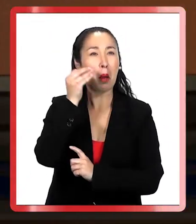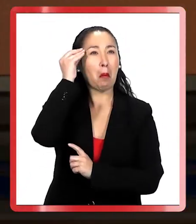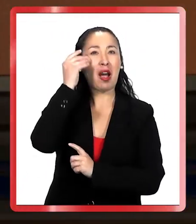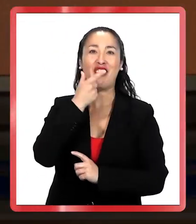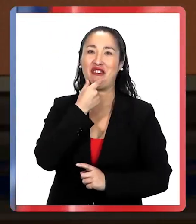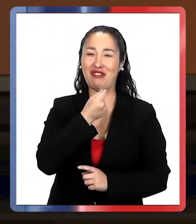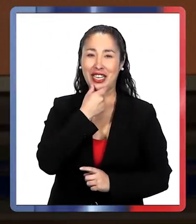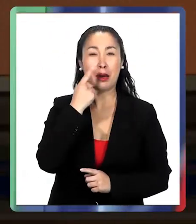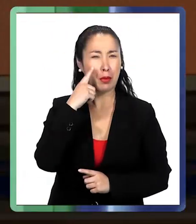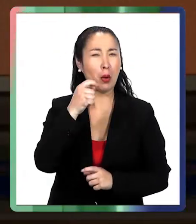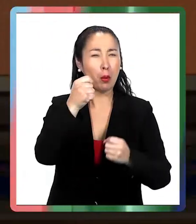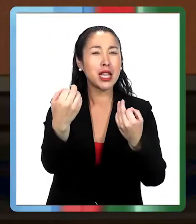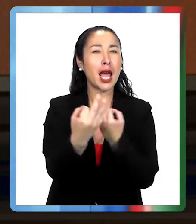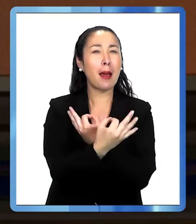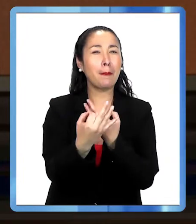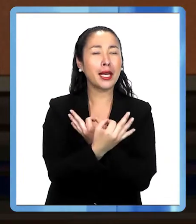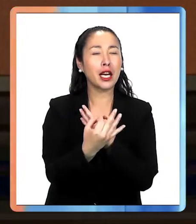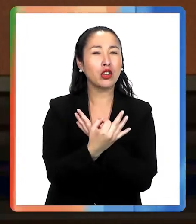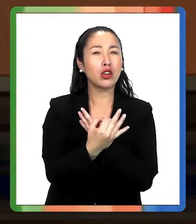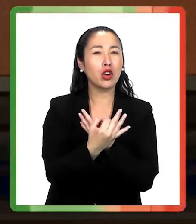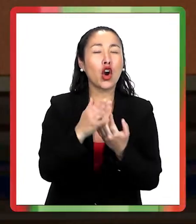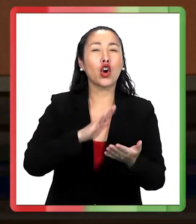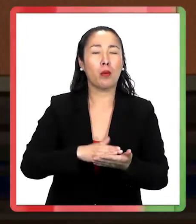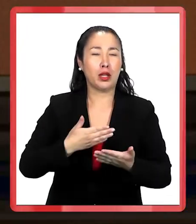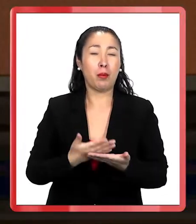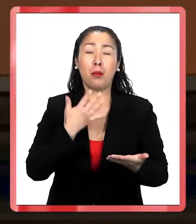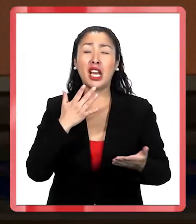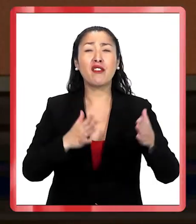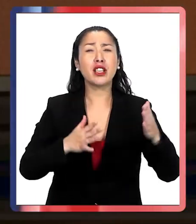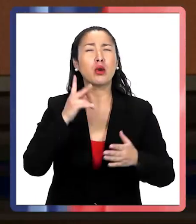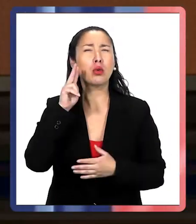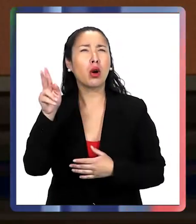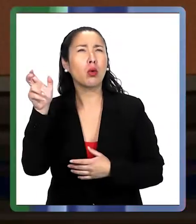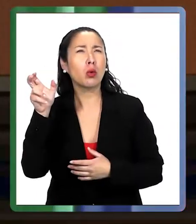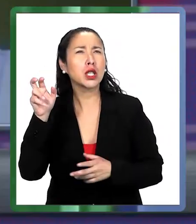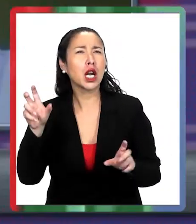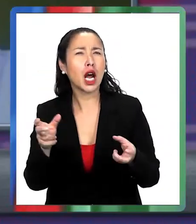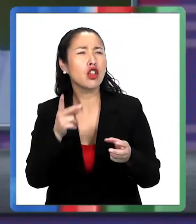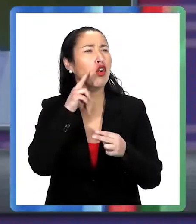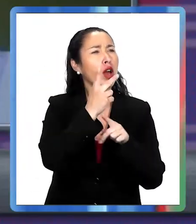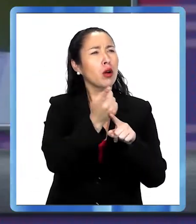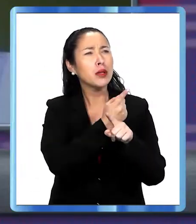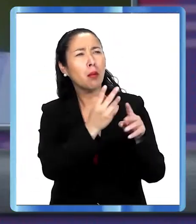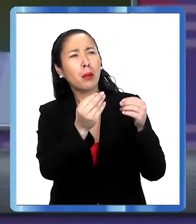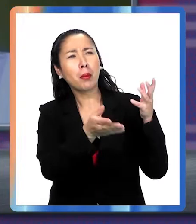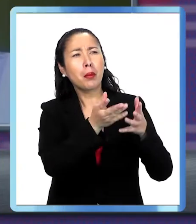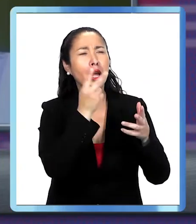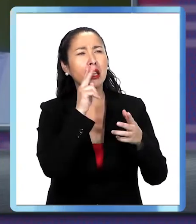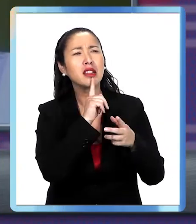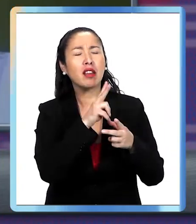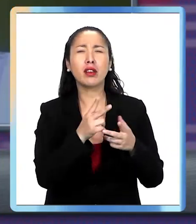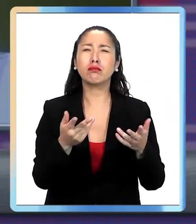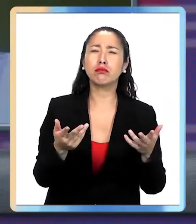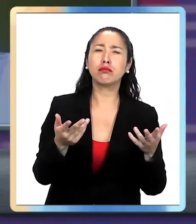recordar, pero nos podría explicar y ver cómo está, porque de repente uno escucha las radios o ve conversaciones